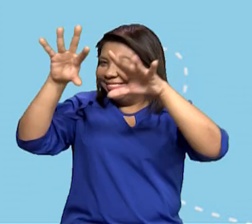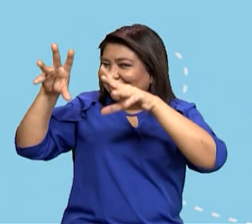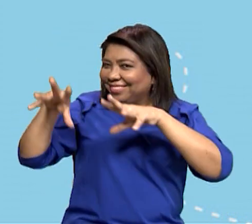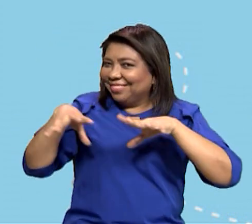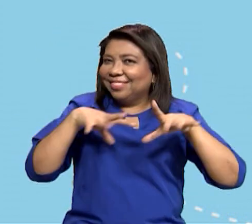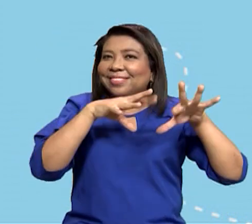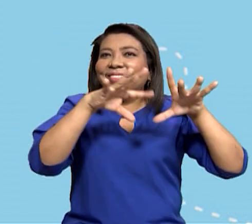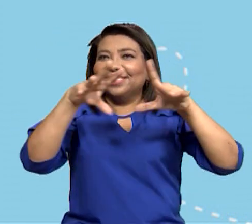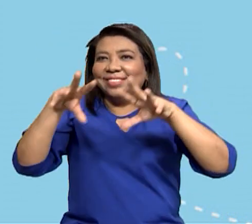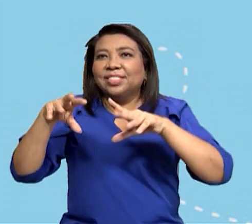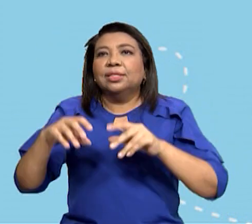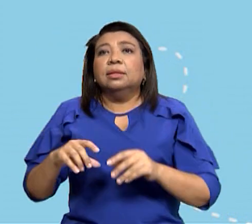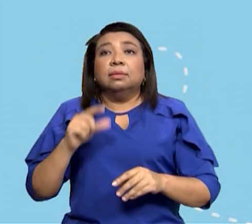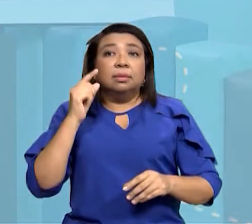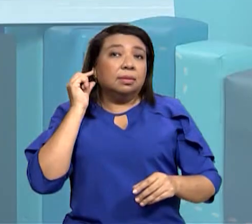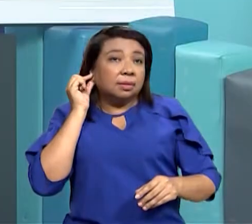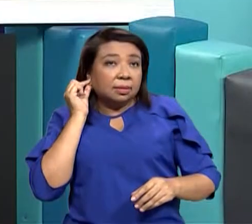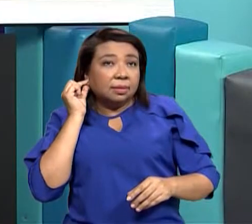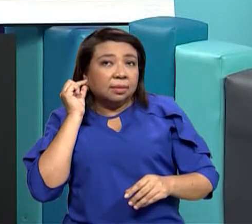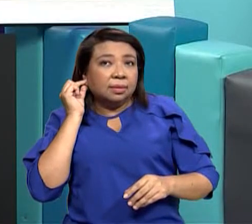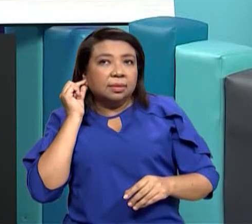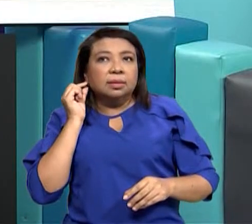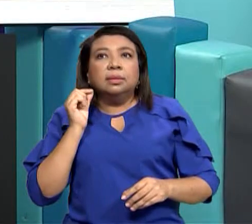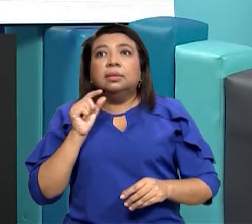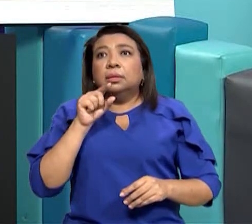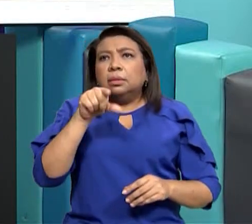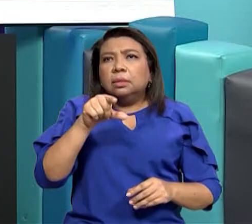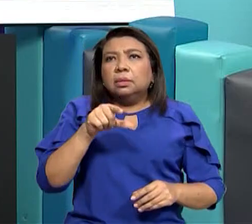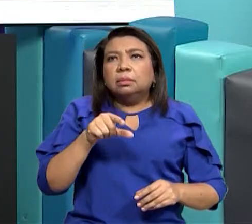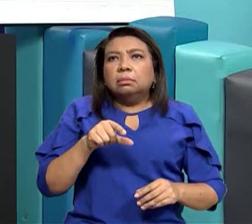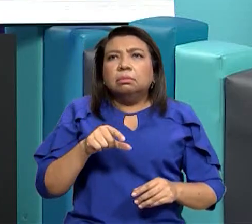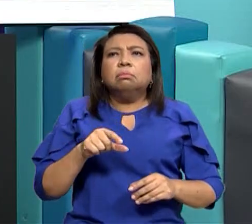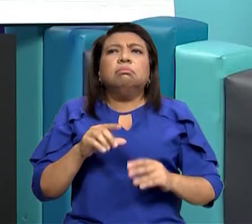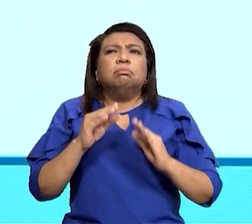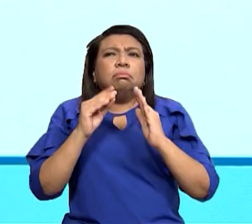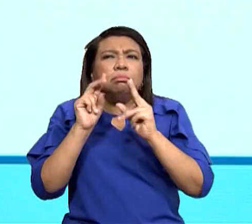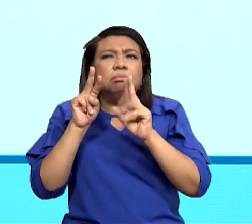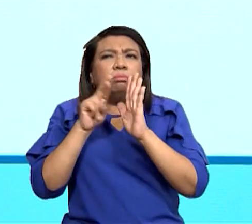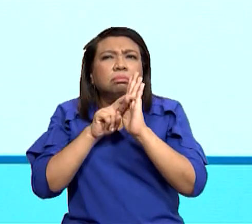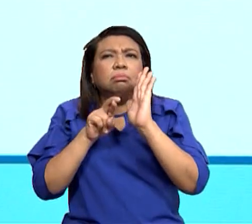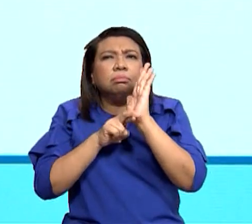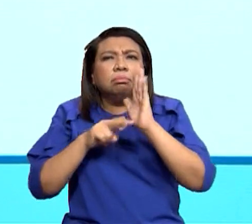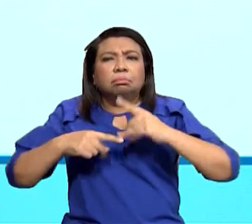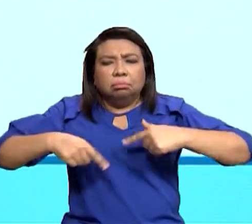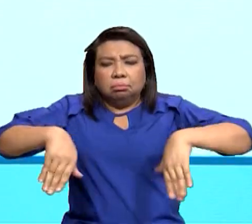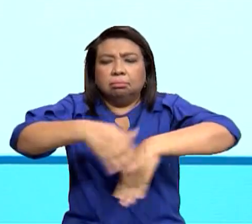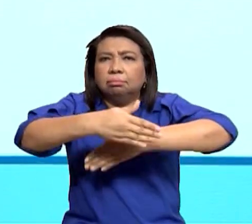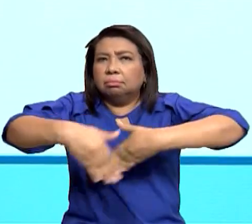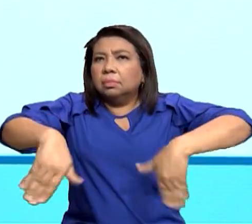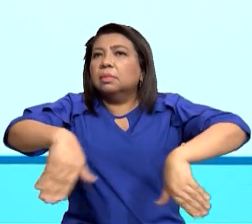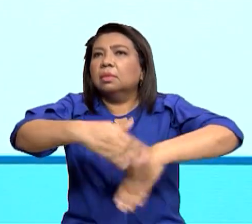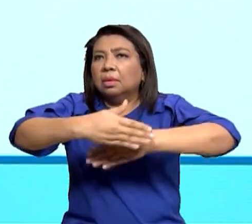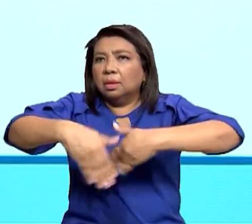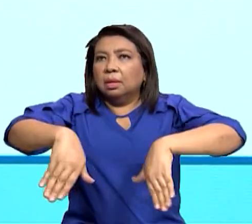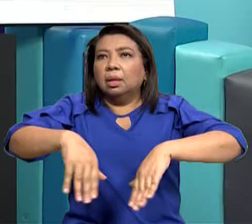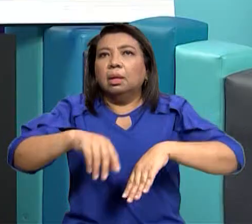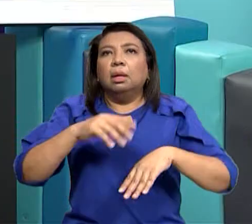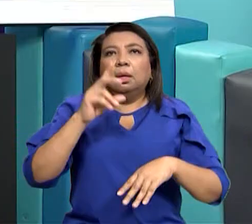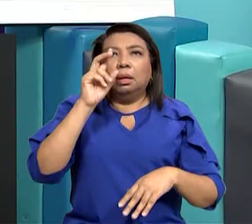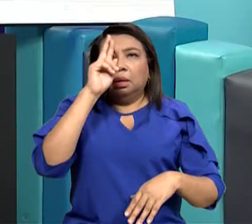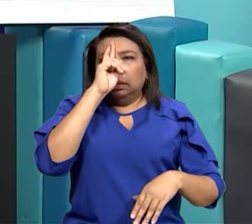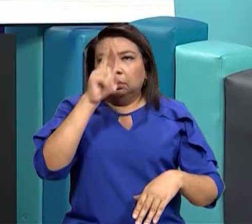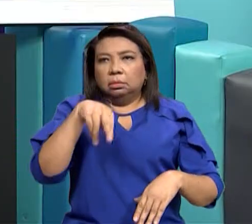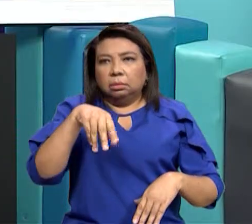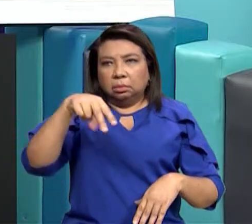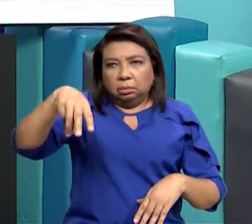niña que tiene una señal de tránsito eso nos está indicando que tenemos el deber de cumplir con las